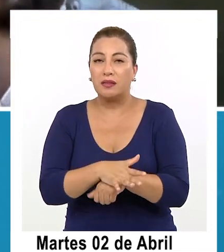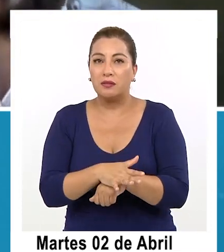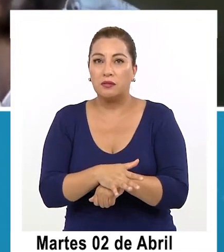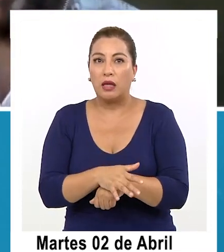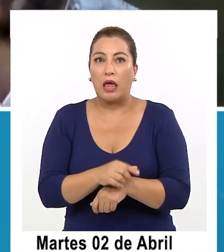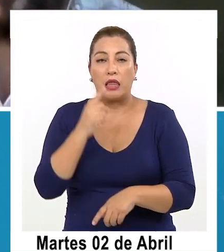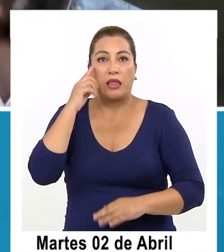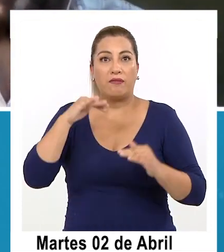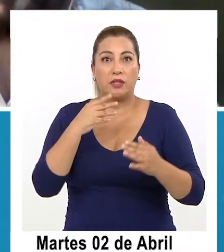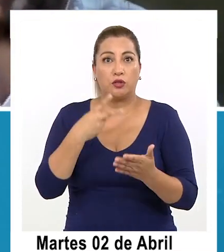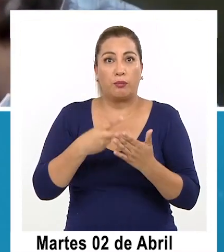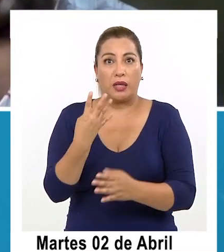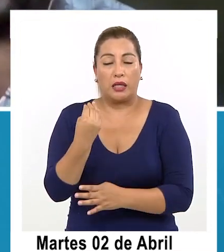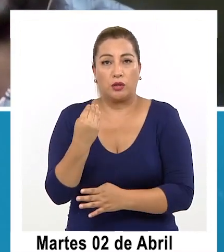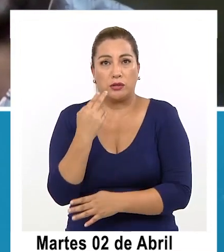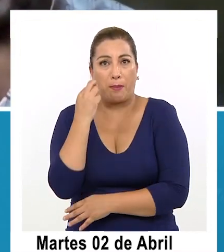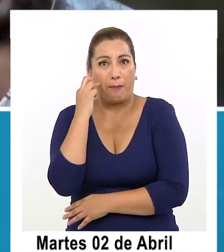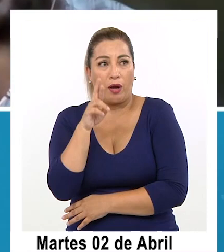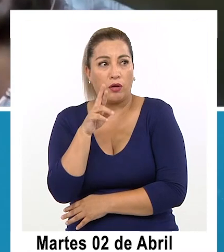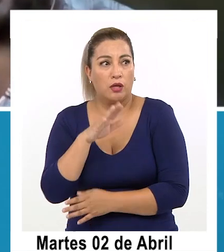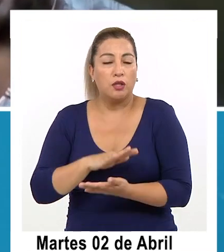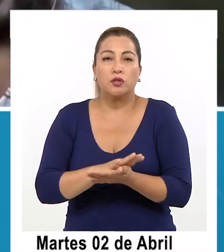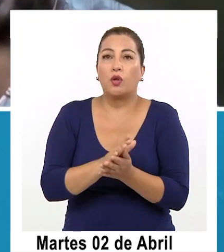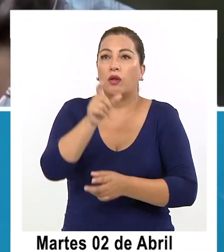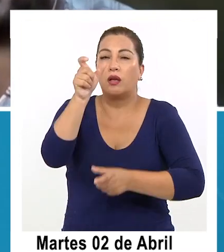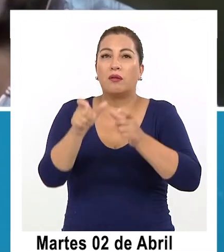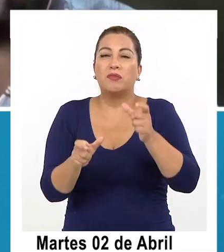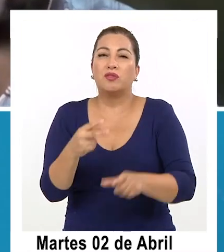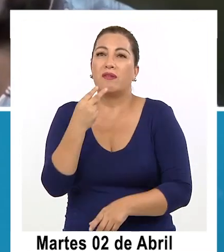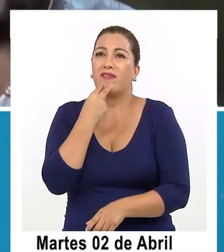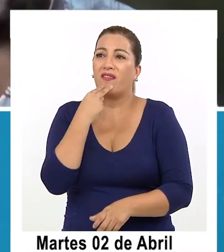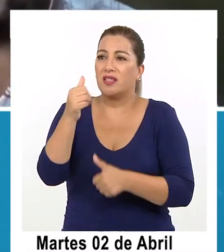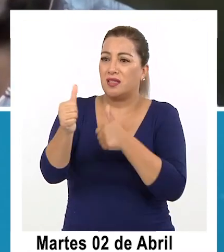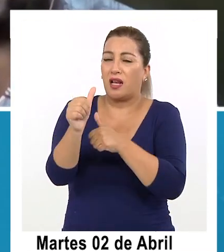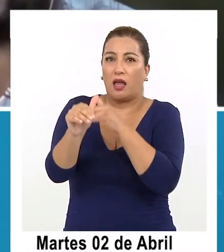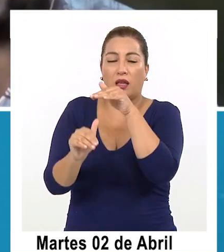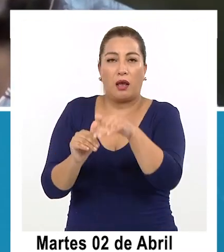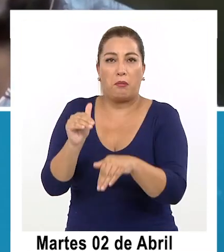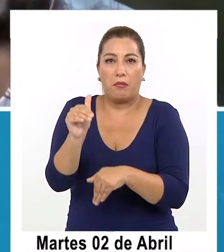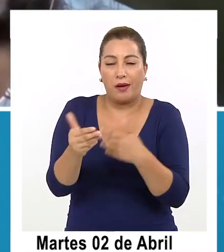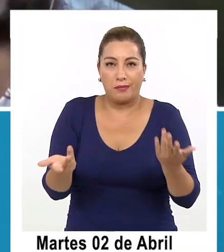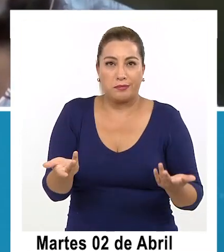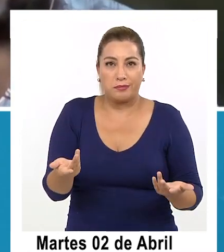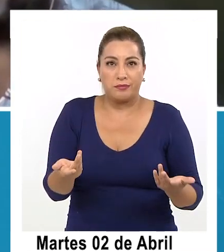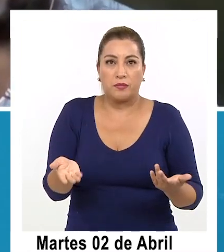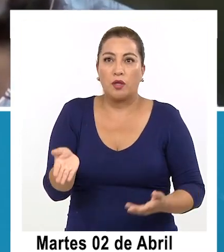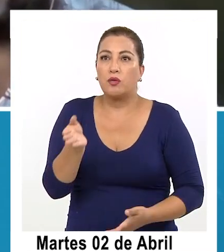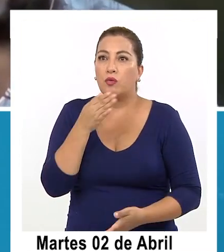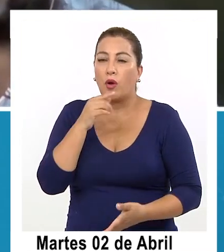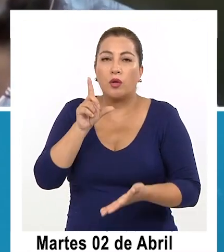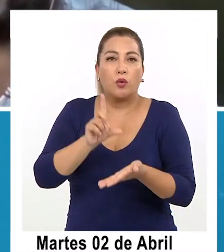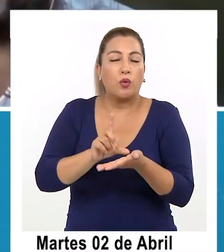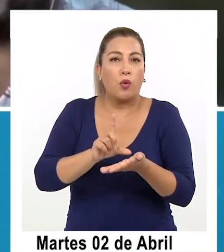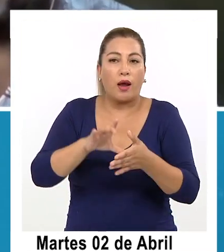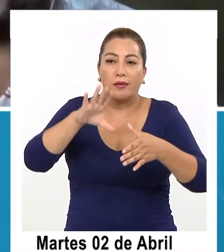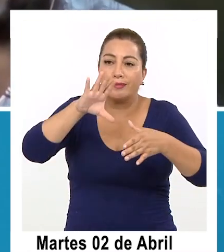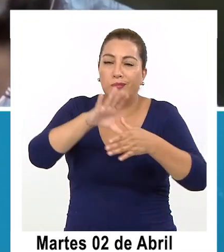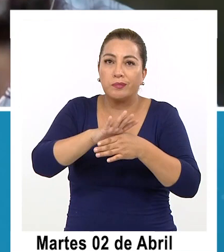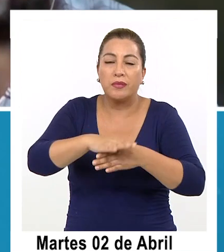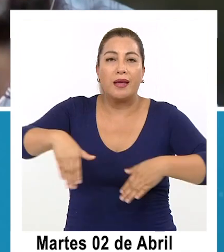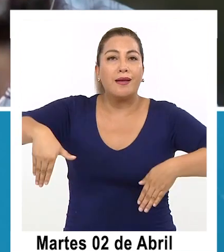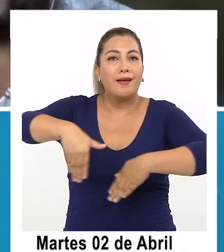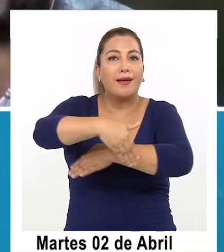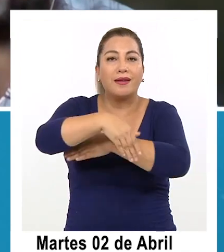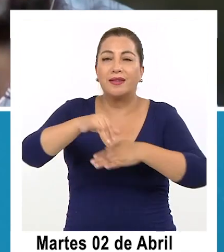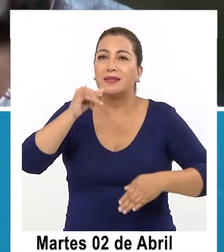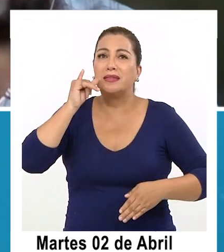peor aún el escenario toda esa gente viviendo en el borde costero que no tiene un punto de encuentro donde evacuar las calles